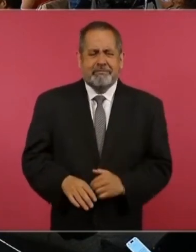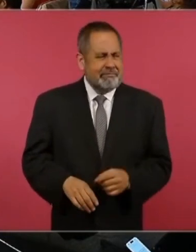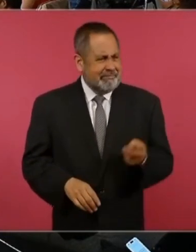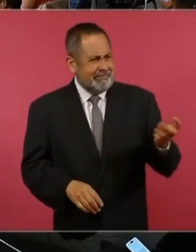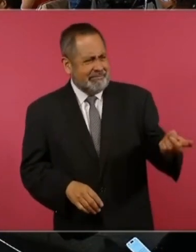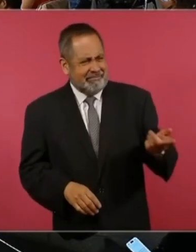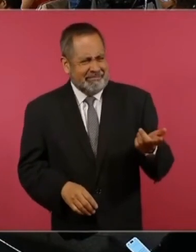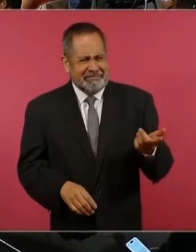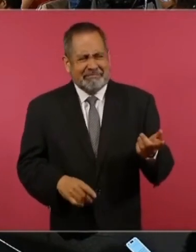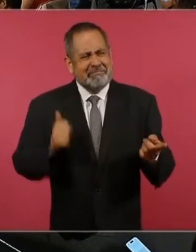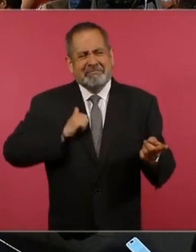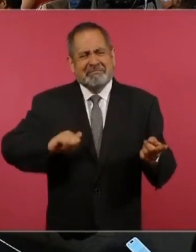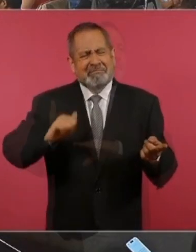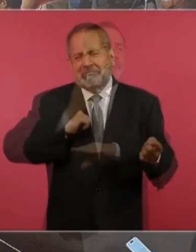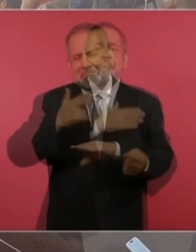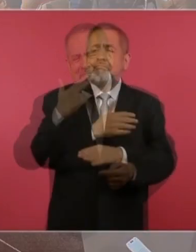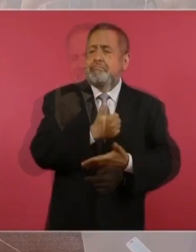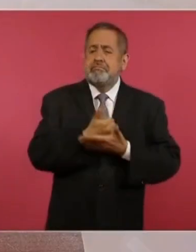eso es obsoleto.